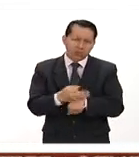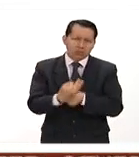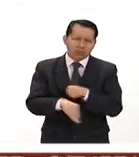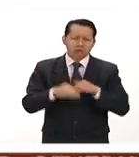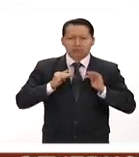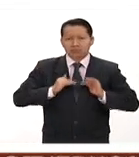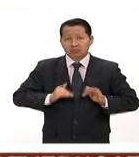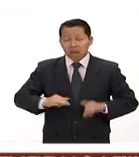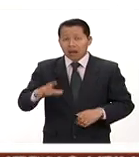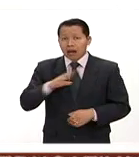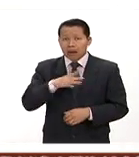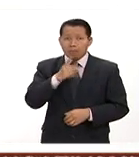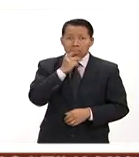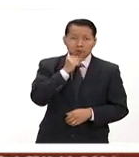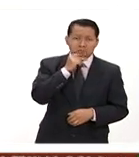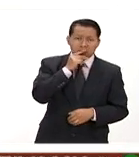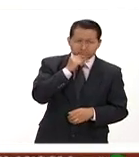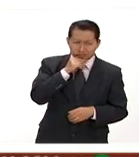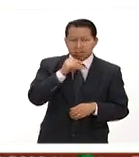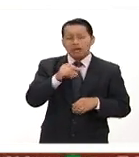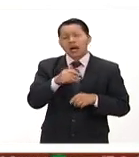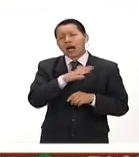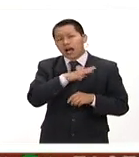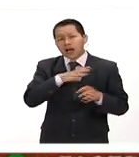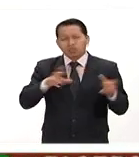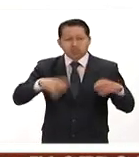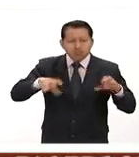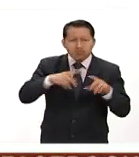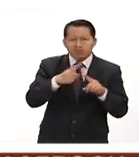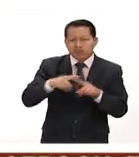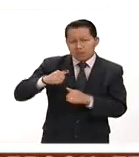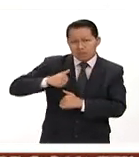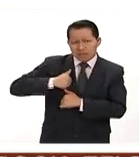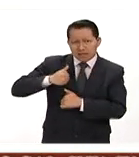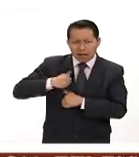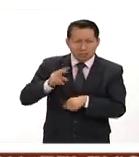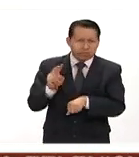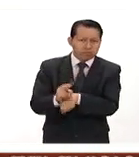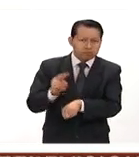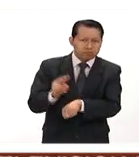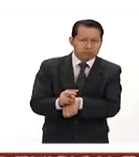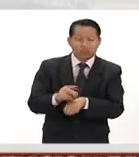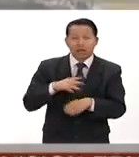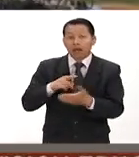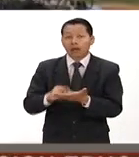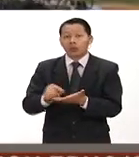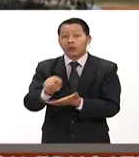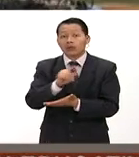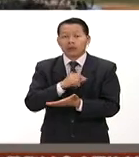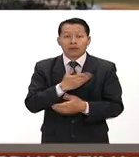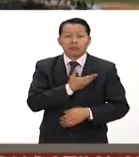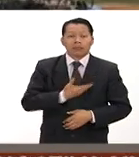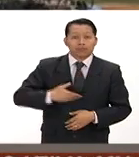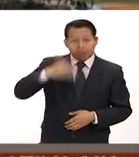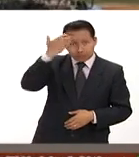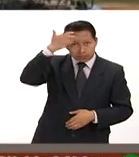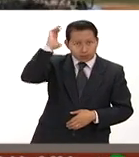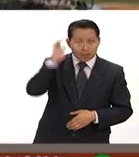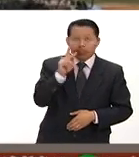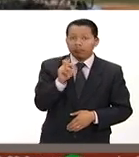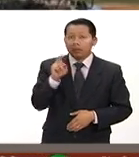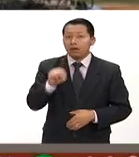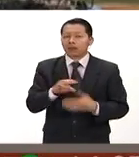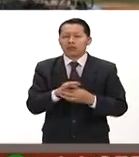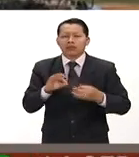realizan patrullajes por parte de las fuerzas de seguridad pública y militar. En su cuenta de Twitter, el presidente Enrique Peña Neto afirmó que